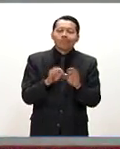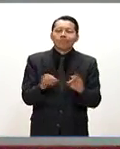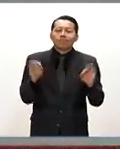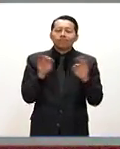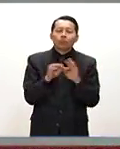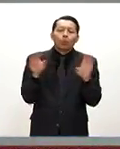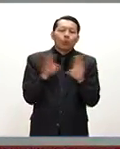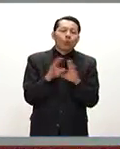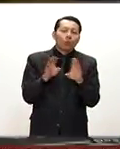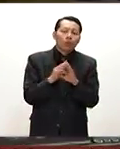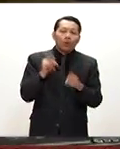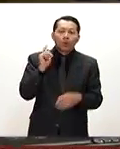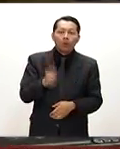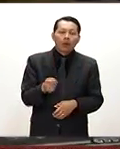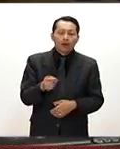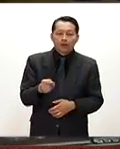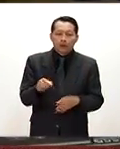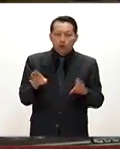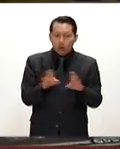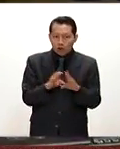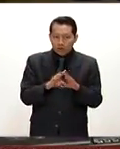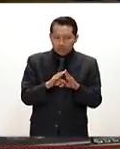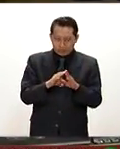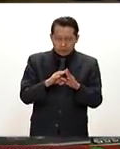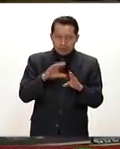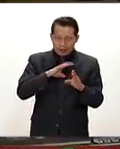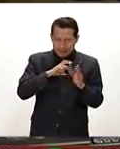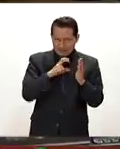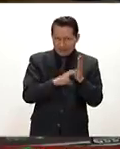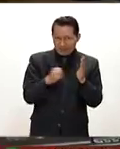pues, un ajuste muy fuerte.